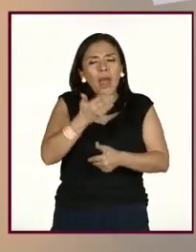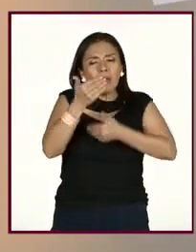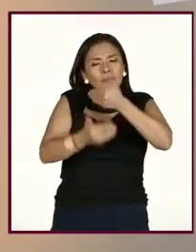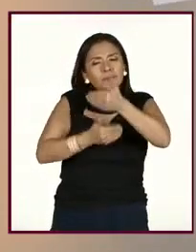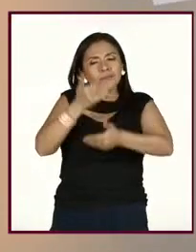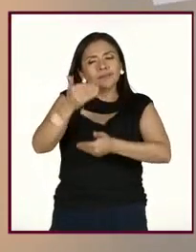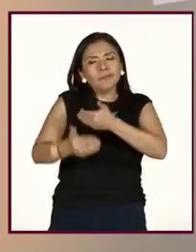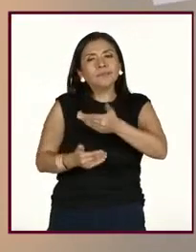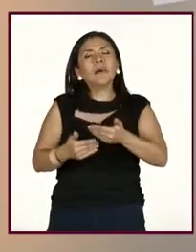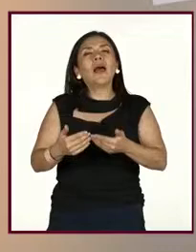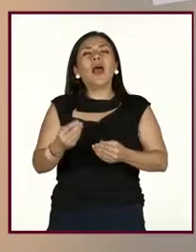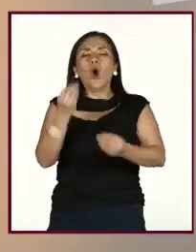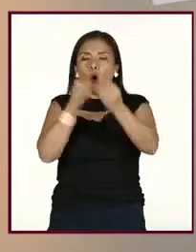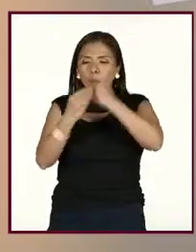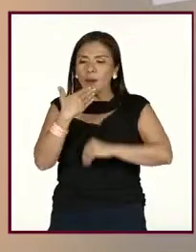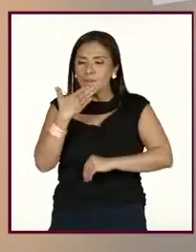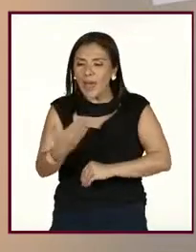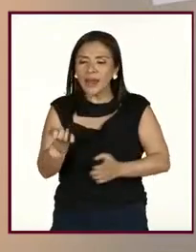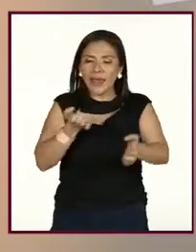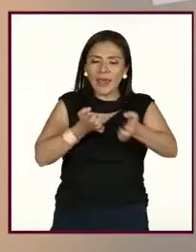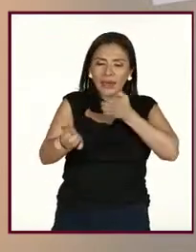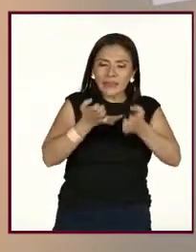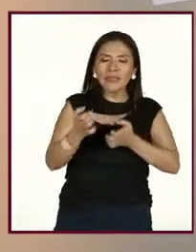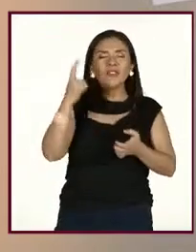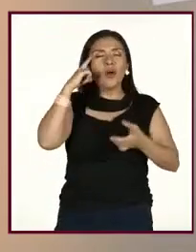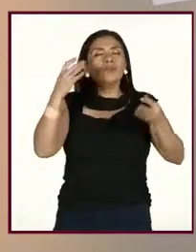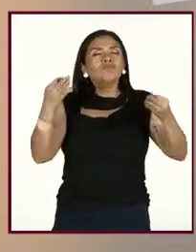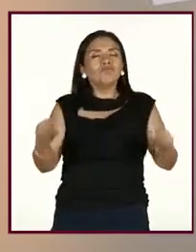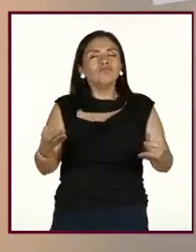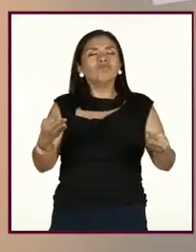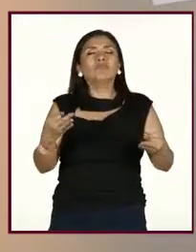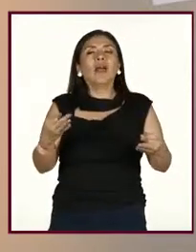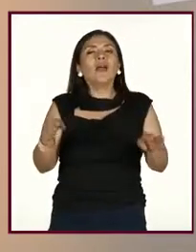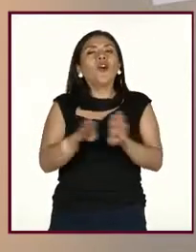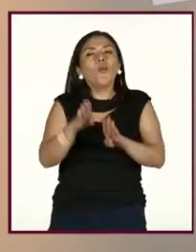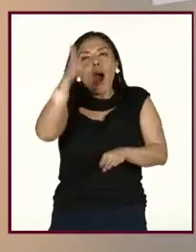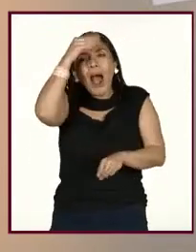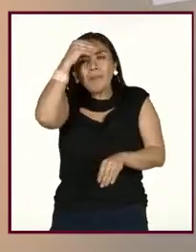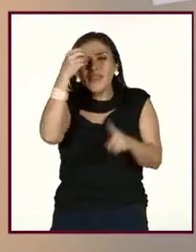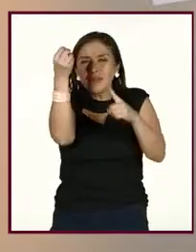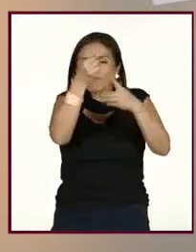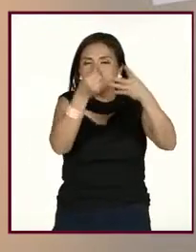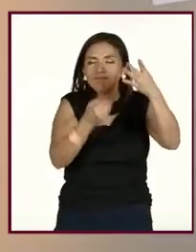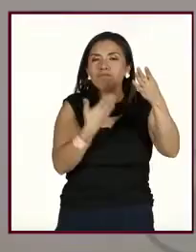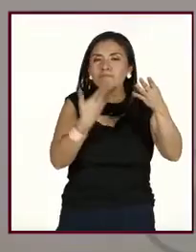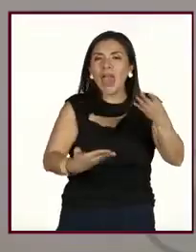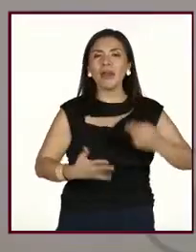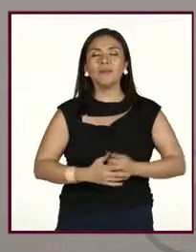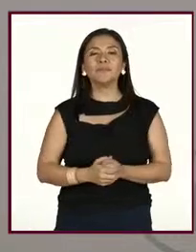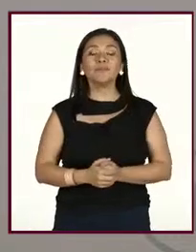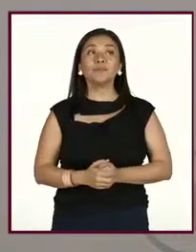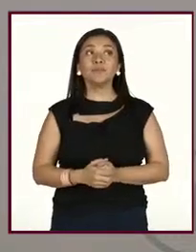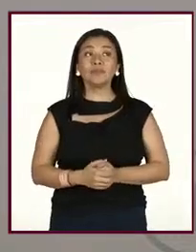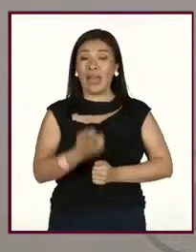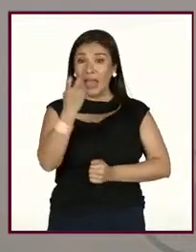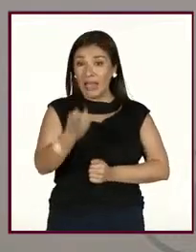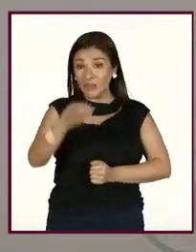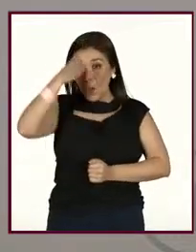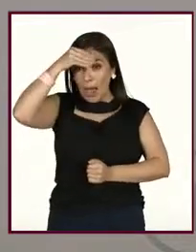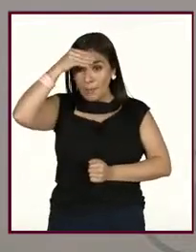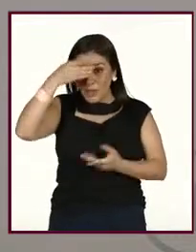ejercicio, meditar, comer sano, etcétera? A ver, maestra, ¿qué le dirías a Rosa María? Sí,